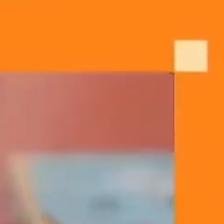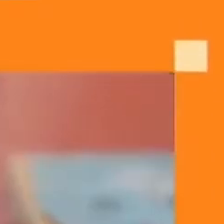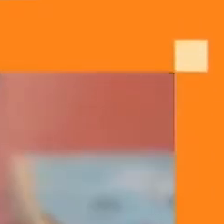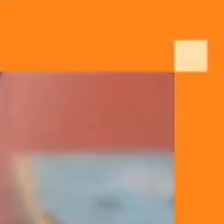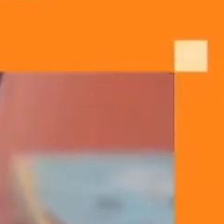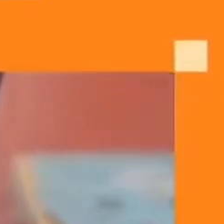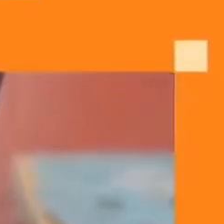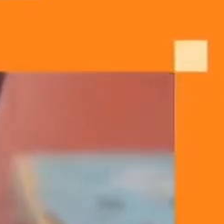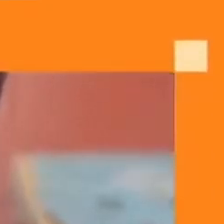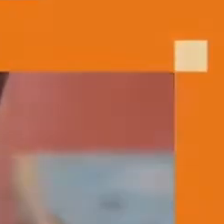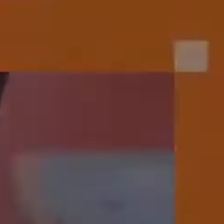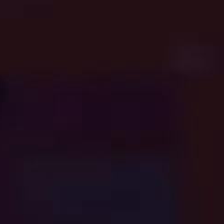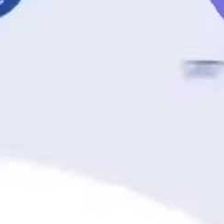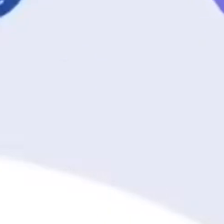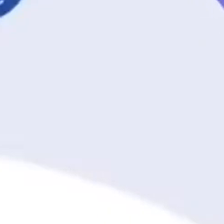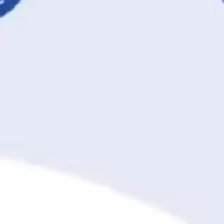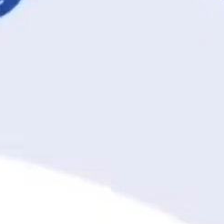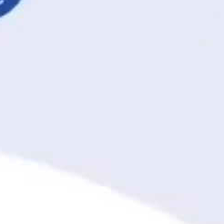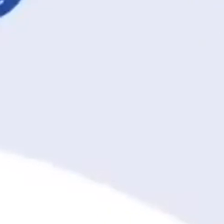Secundaria